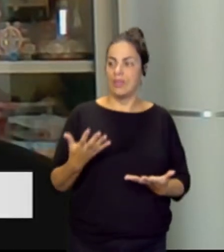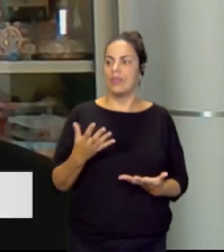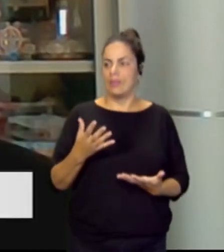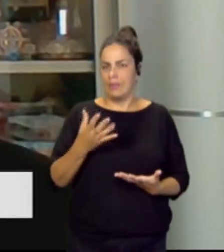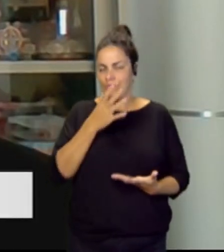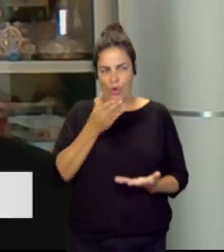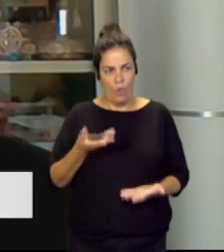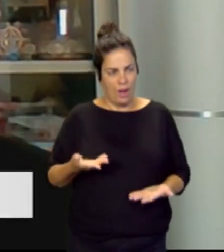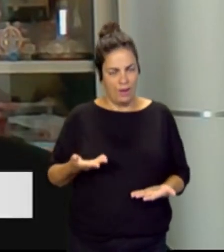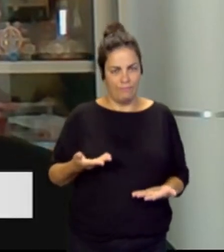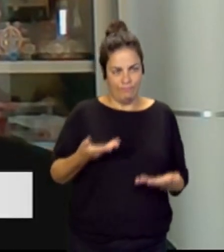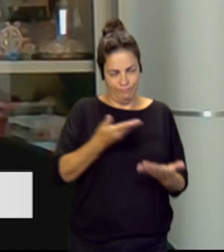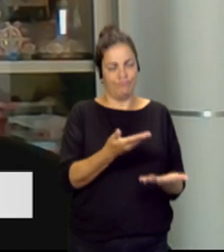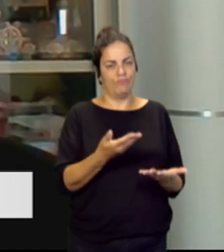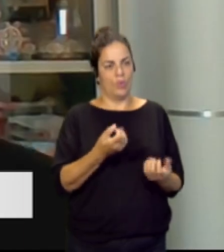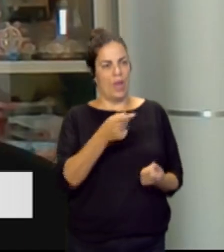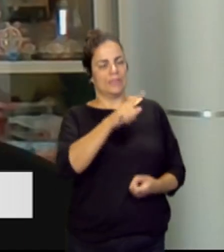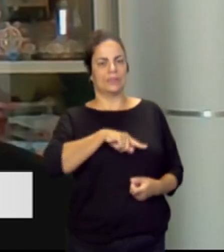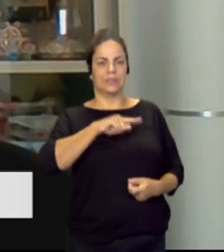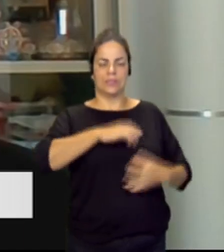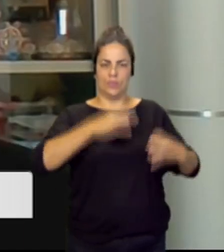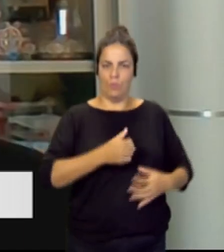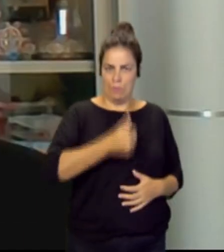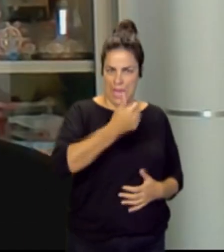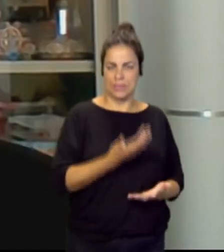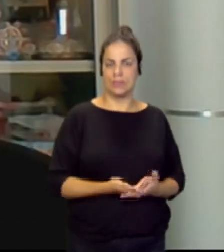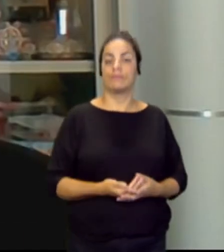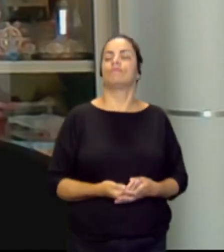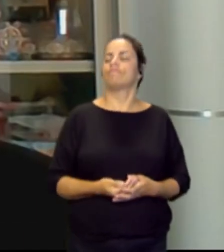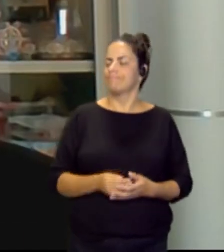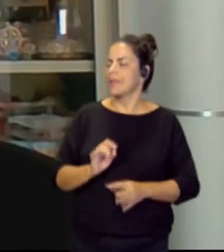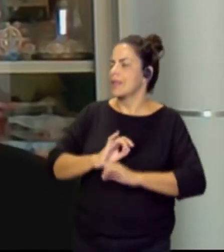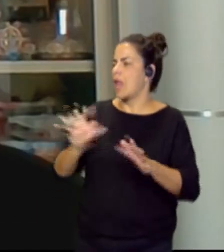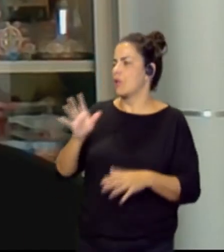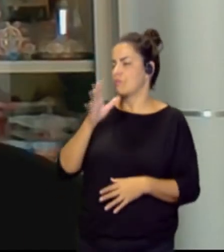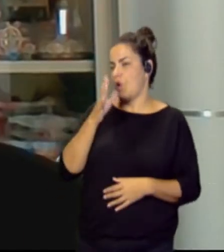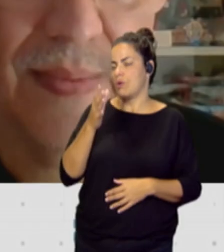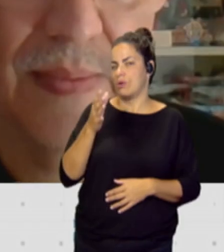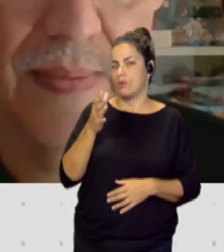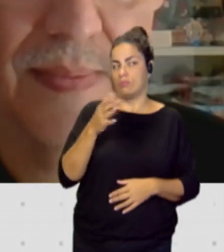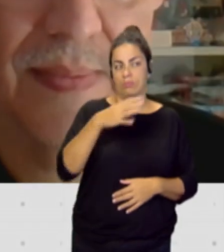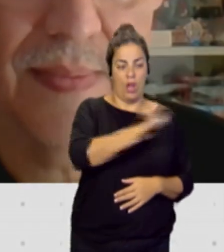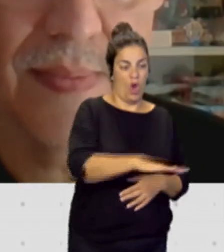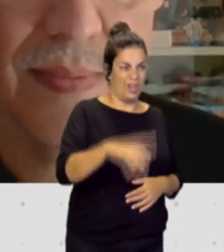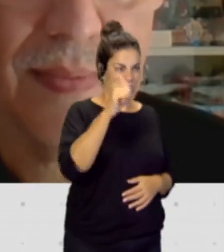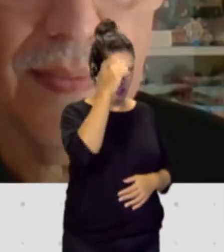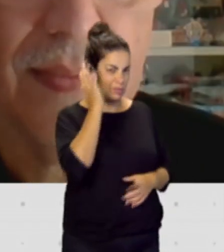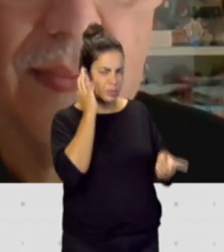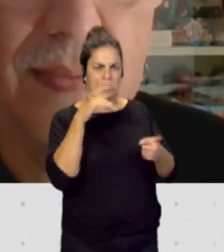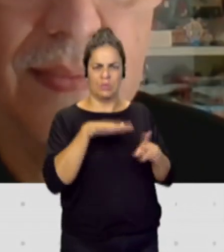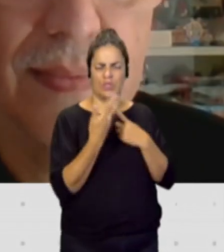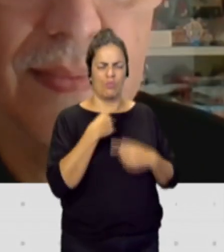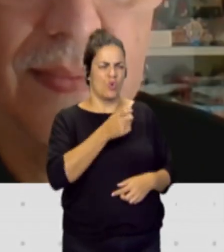al usuario. Claro, porque esos niños, esas niñas están en una tesitura muy complicada, tienen que ir a un